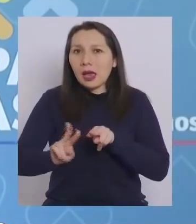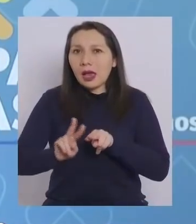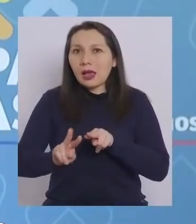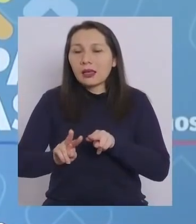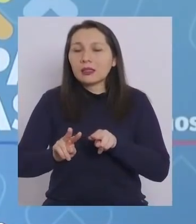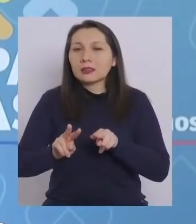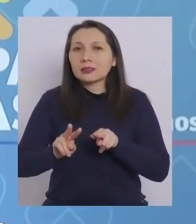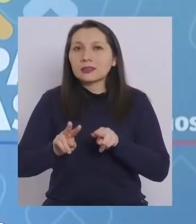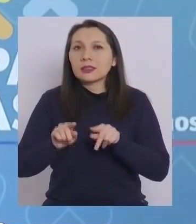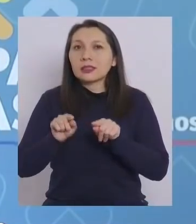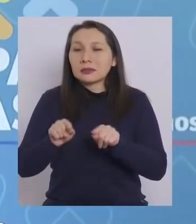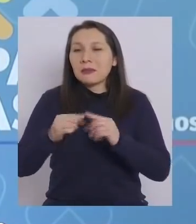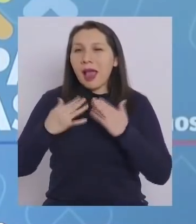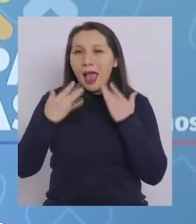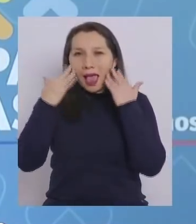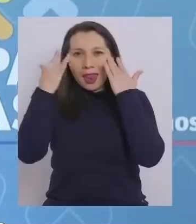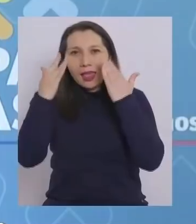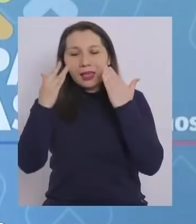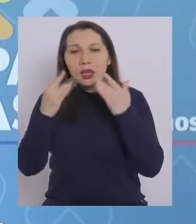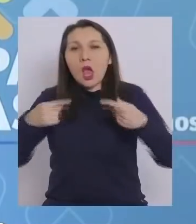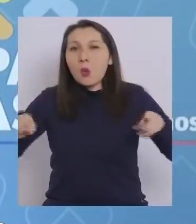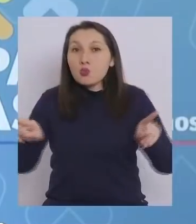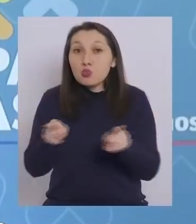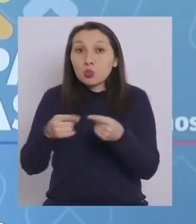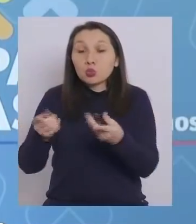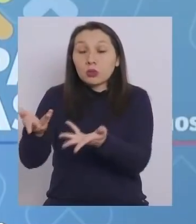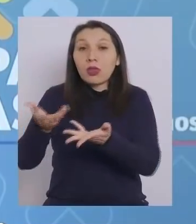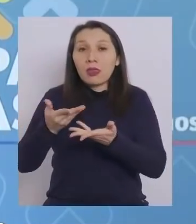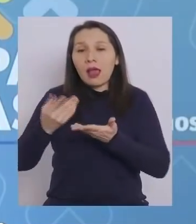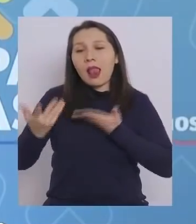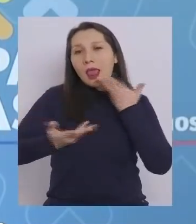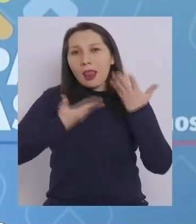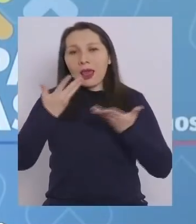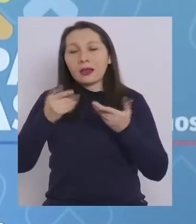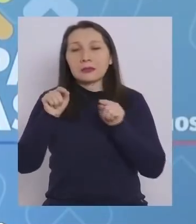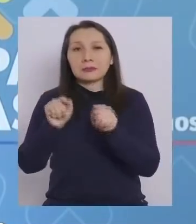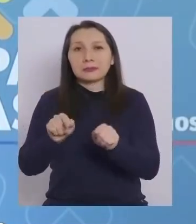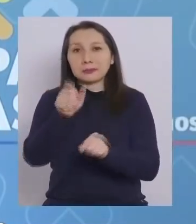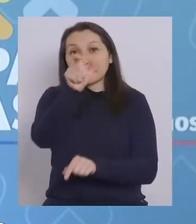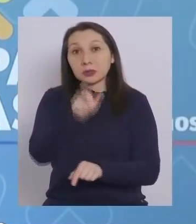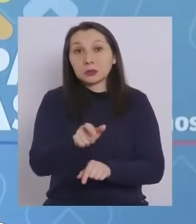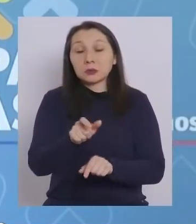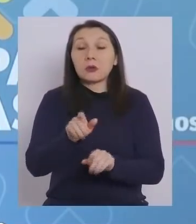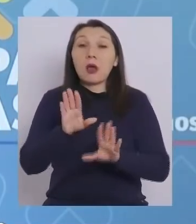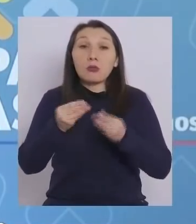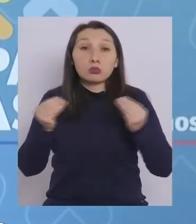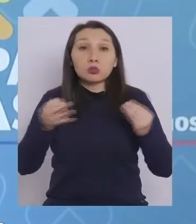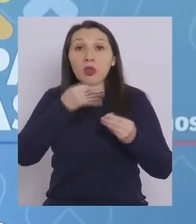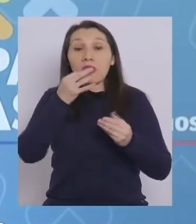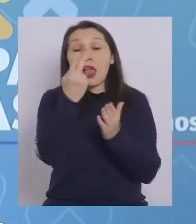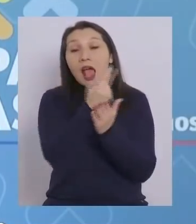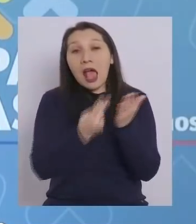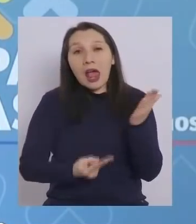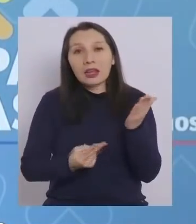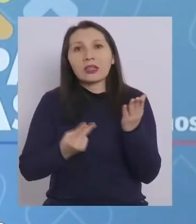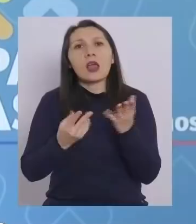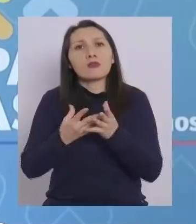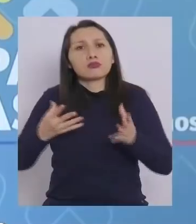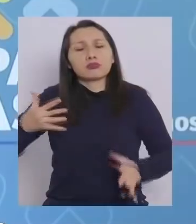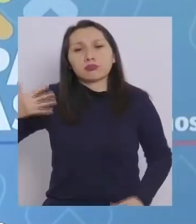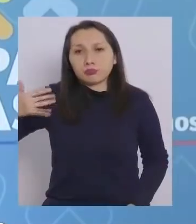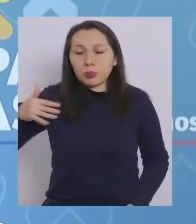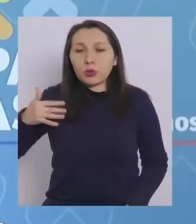con esta alegría y con la música que nos dan los artistas, que como muchas veces hemos dicho, el arte es muy, muy